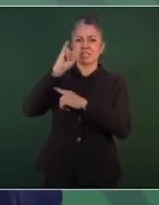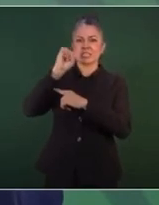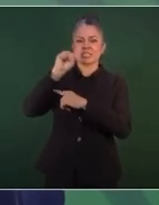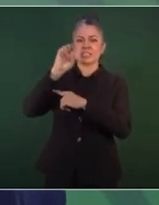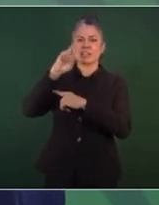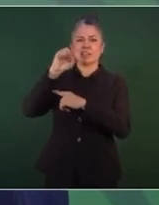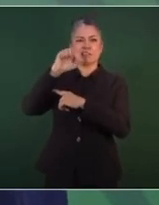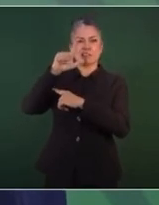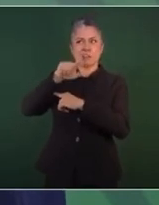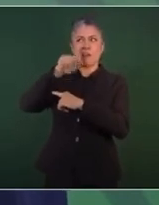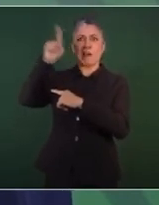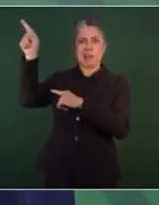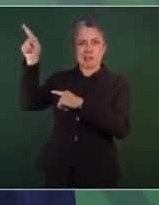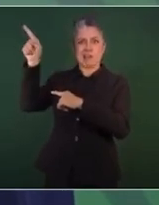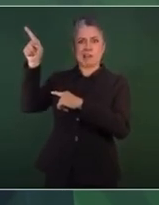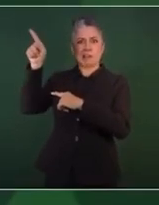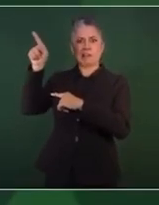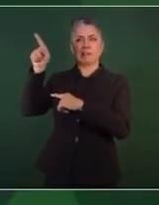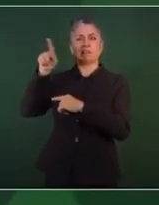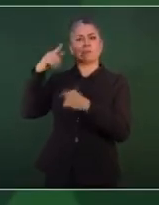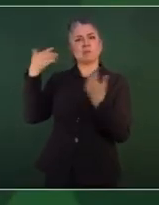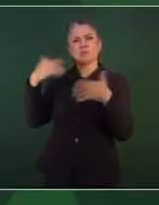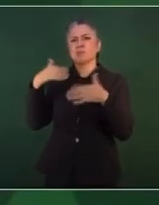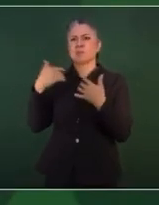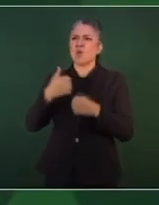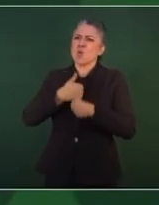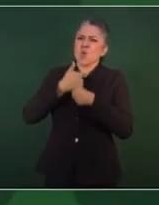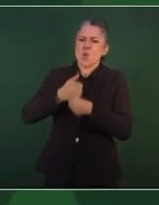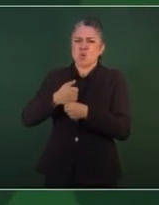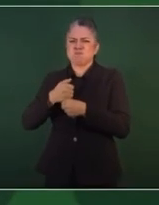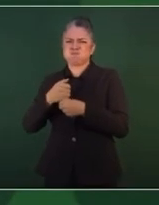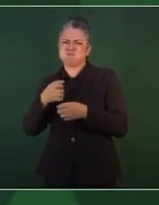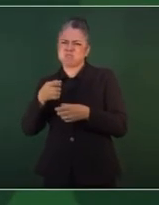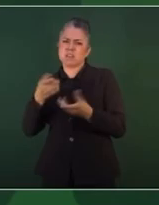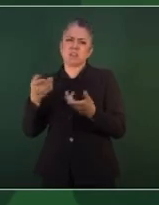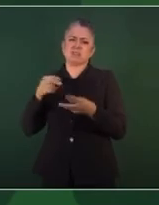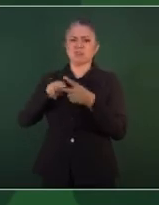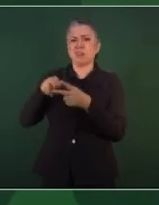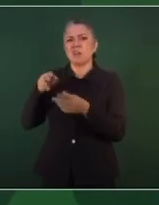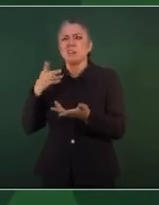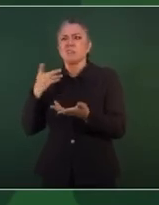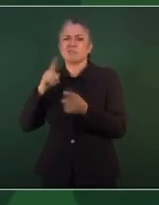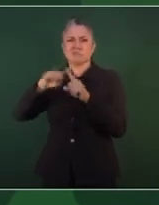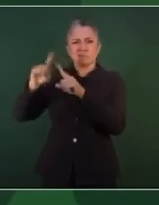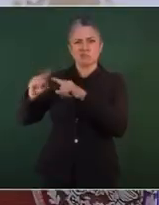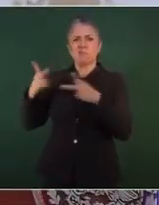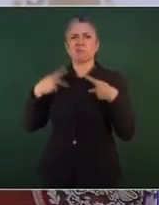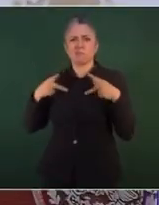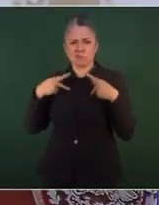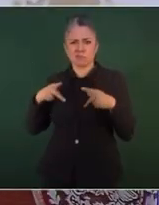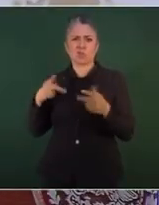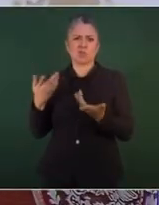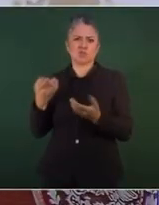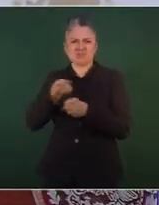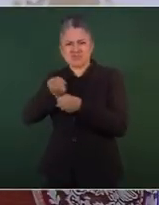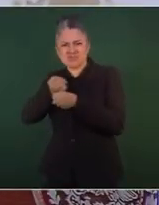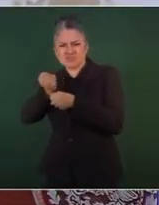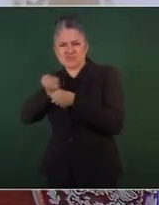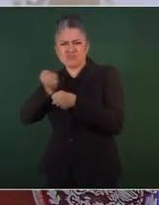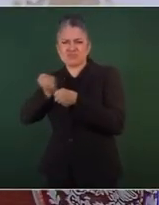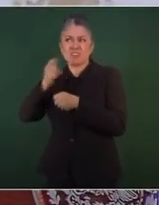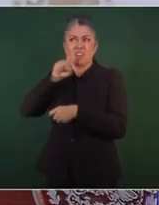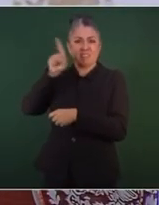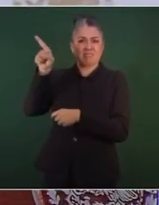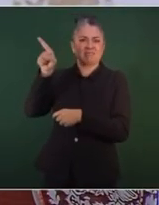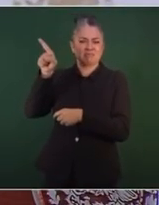torturas y demás. Estamos solicitando que lo